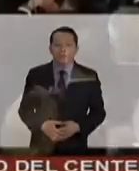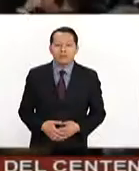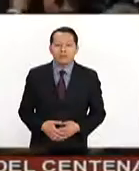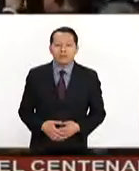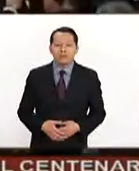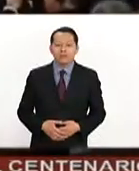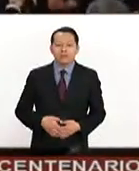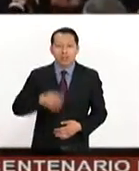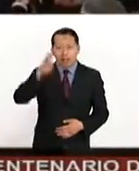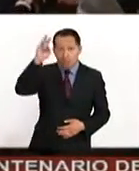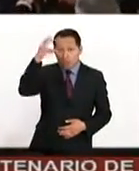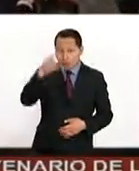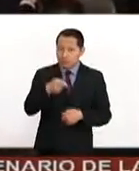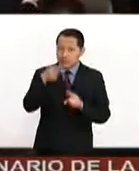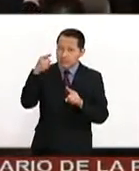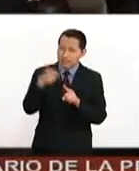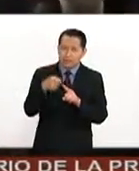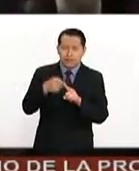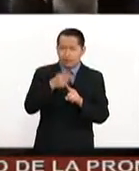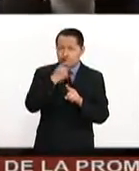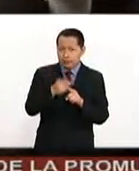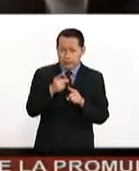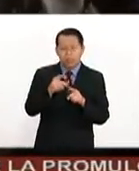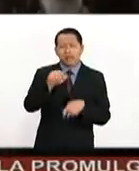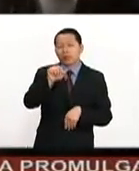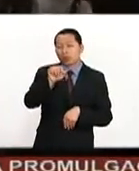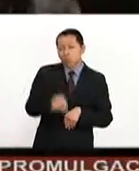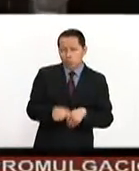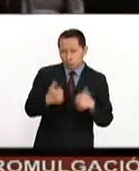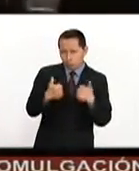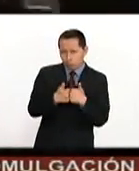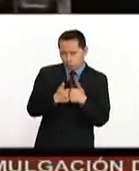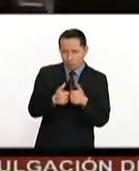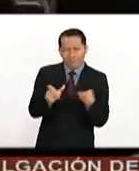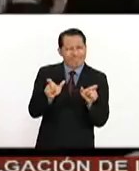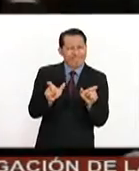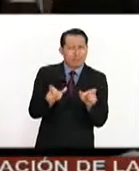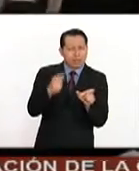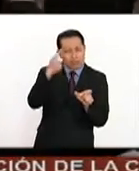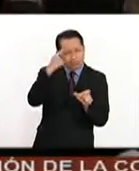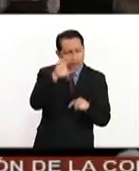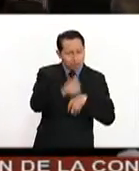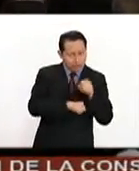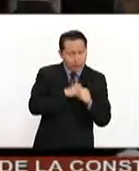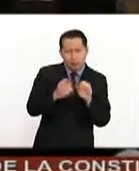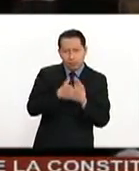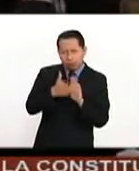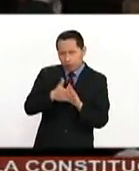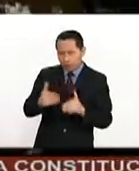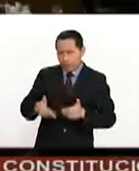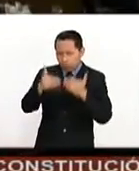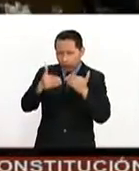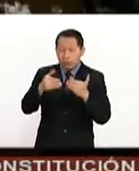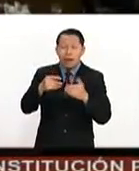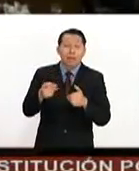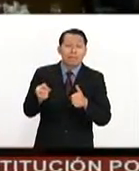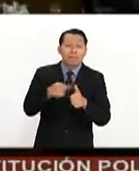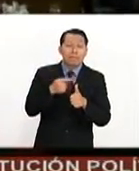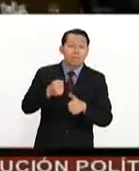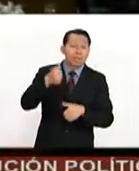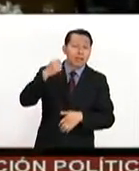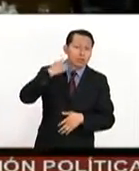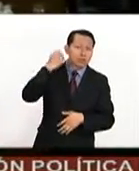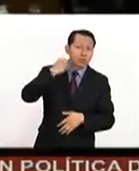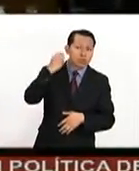Donald Trump insiste en reforzar la seguridad de la frontera sur en la deportación y en la construcción del muro en su primer discurso ante el